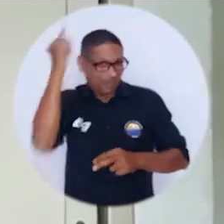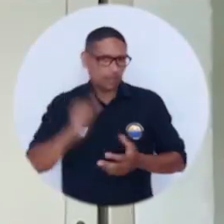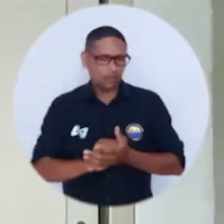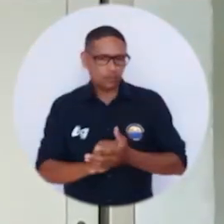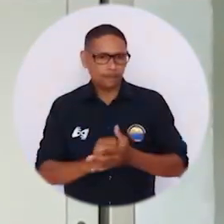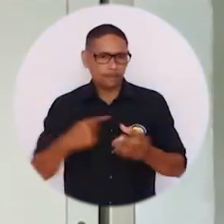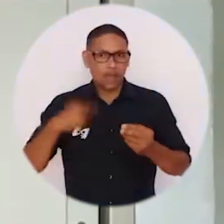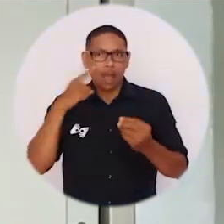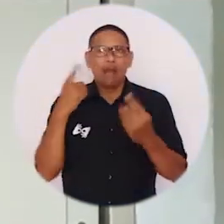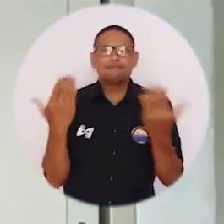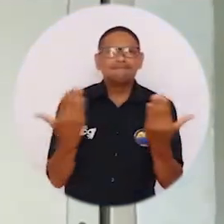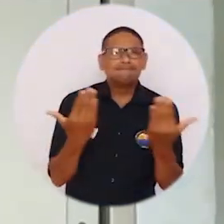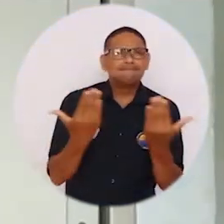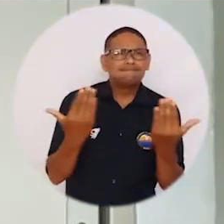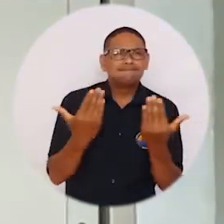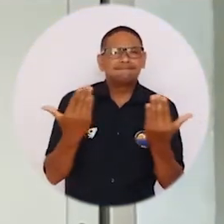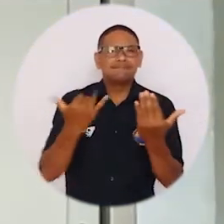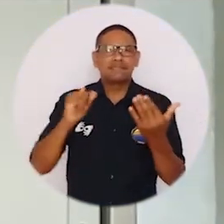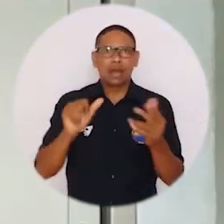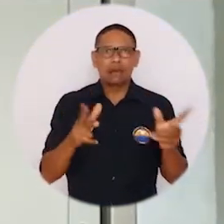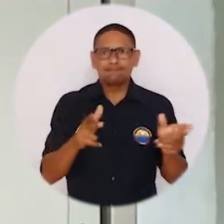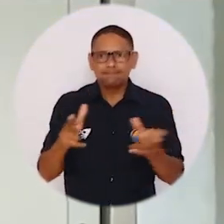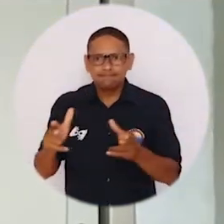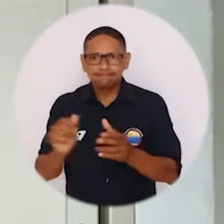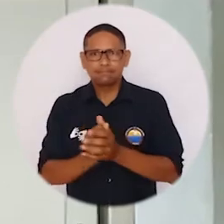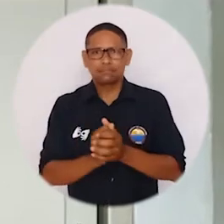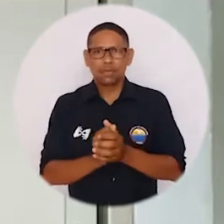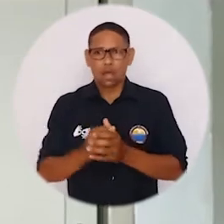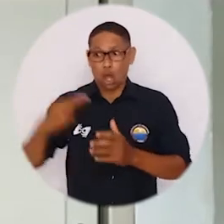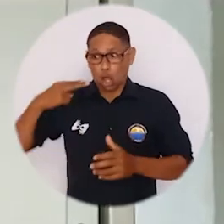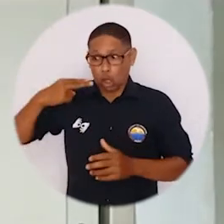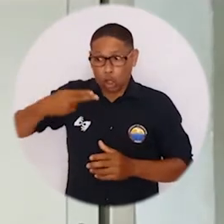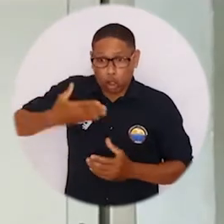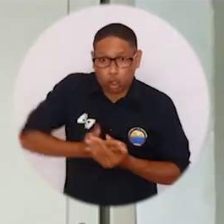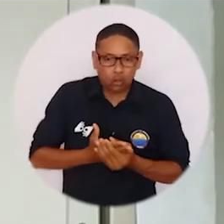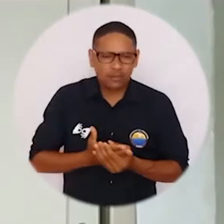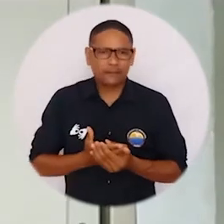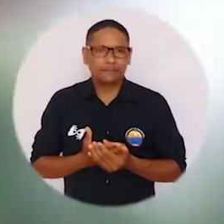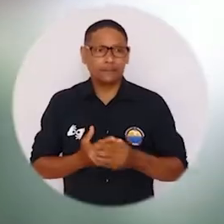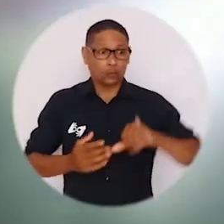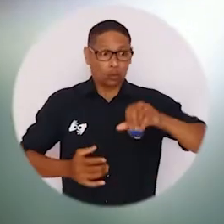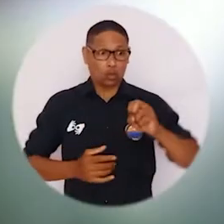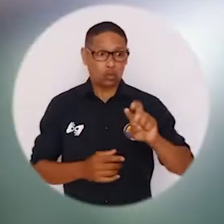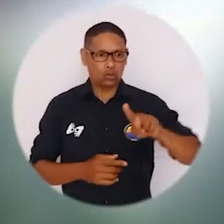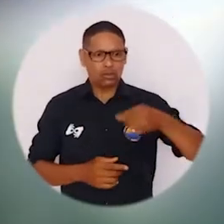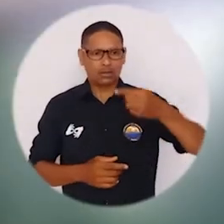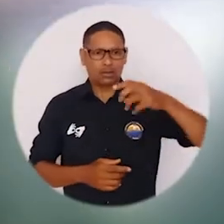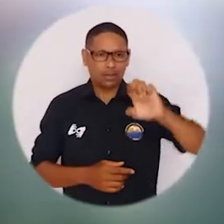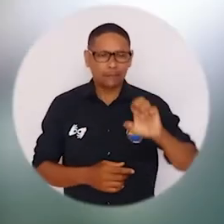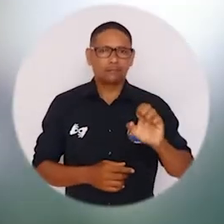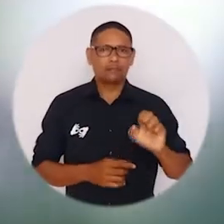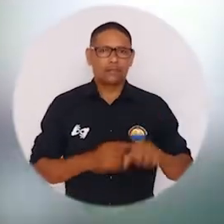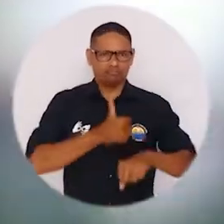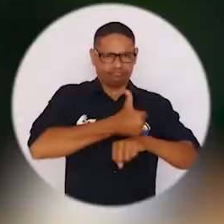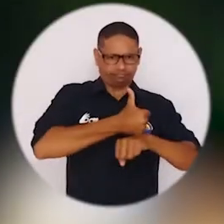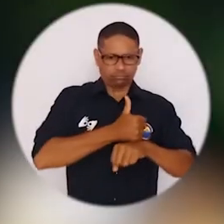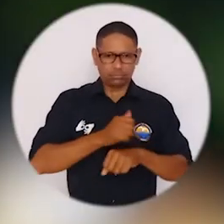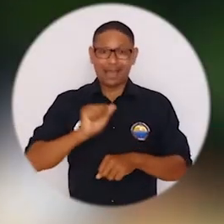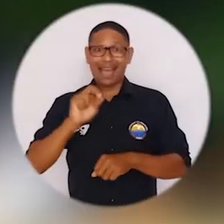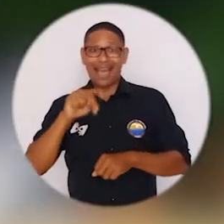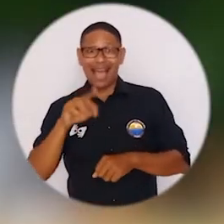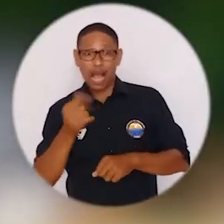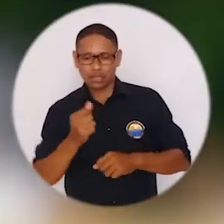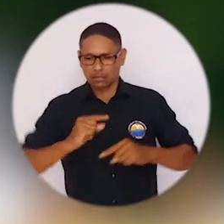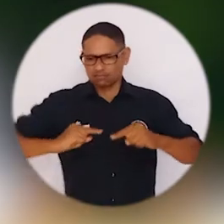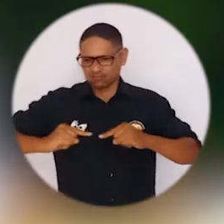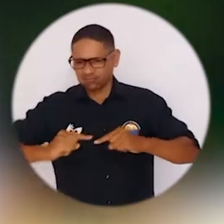investigaciones académicas y dentro del audiovisual o del cine con documentales. Jorge como director de Lumbalú y Engie